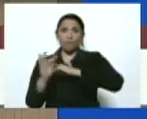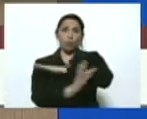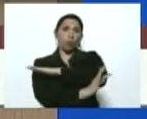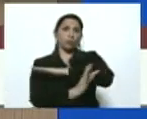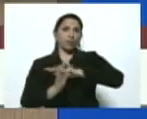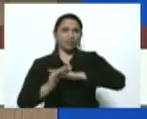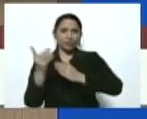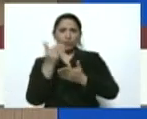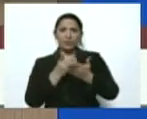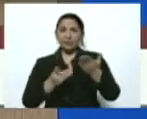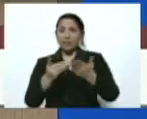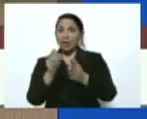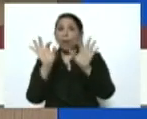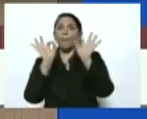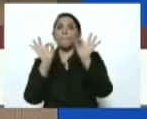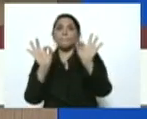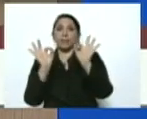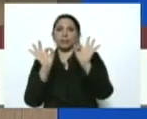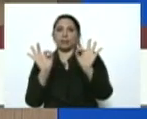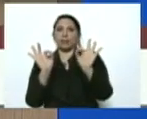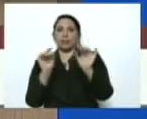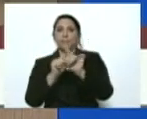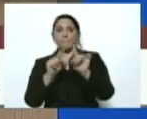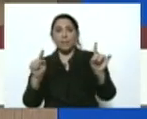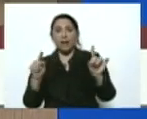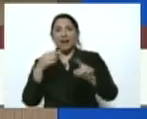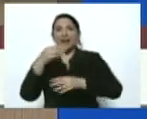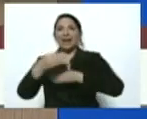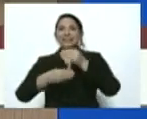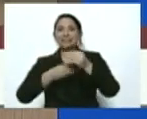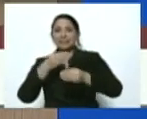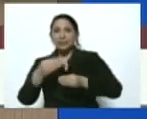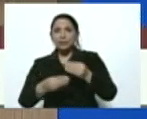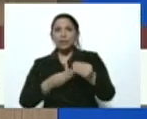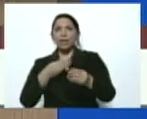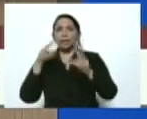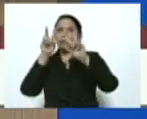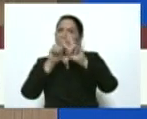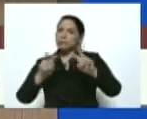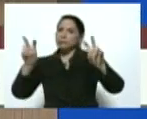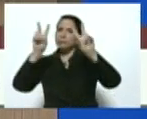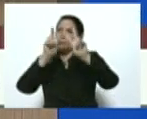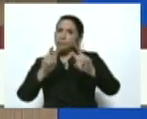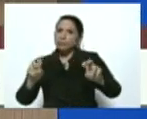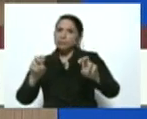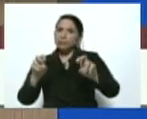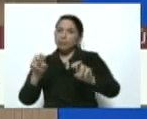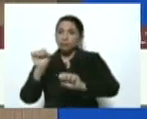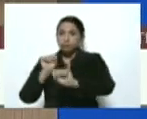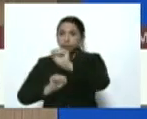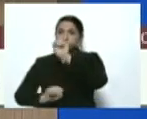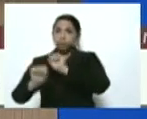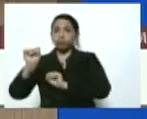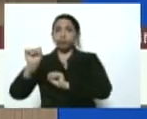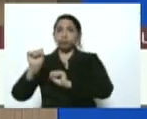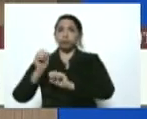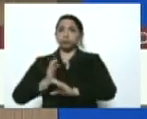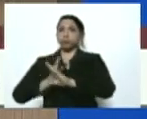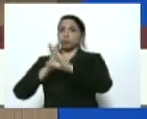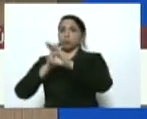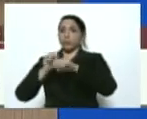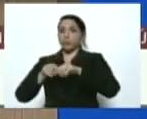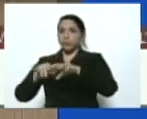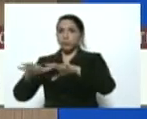diseñados especialmente para hacer un cerco epidemiológico que impida la transmisión del COVID-19